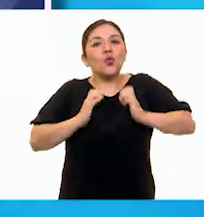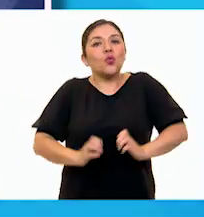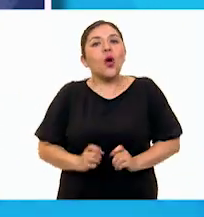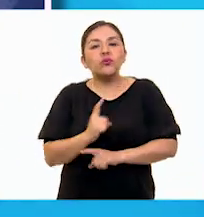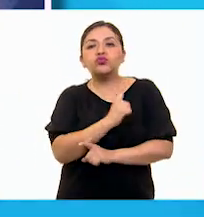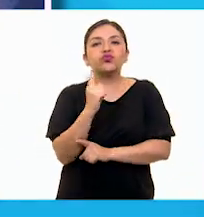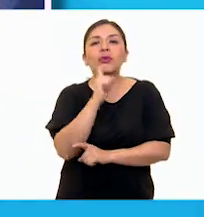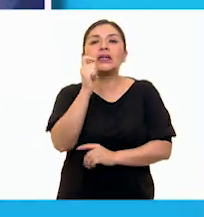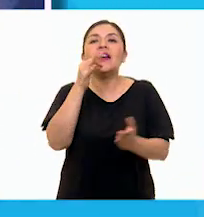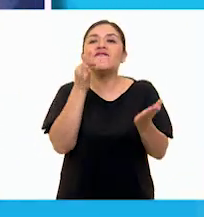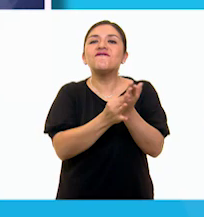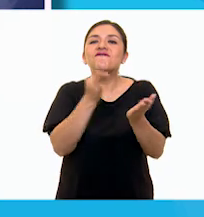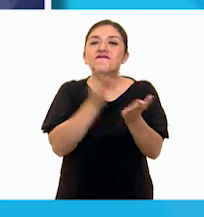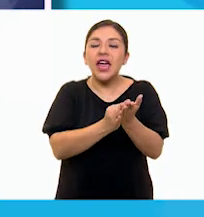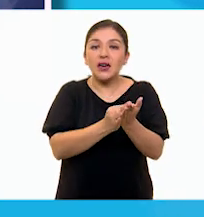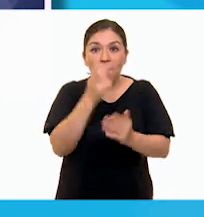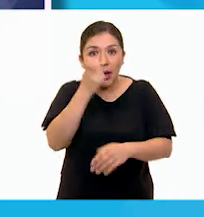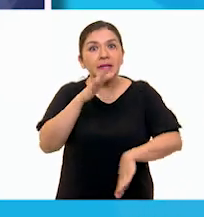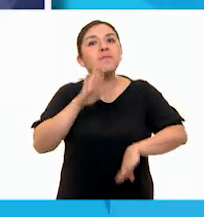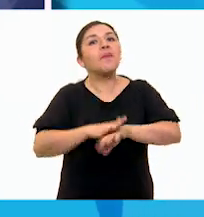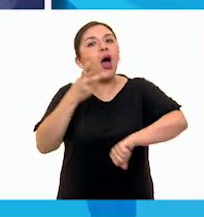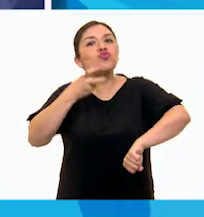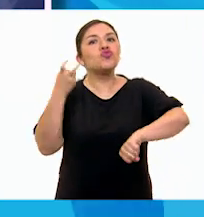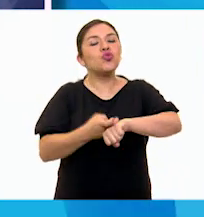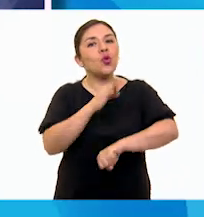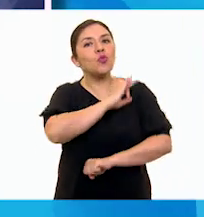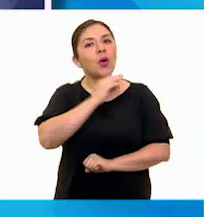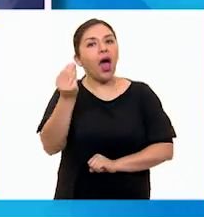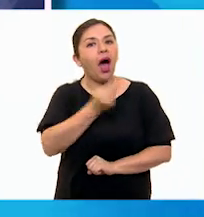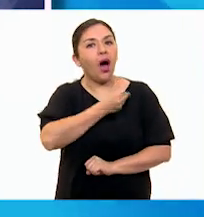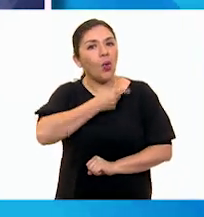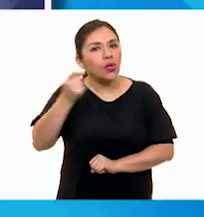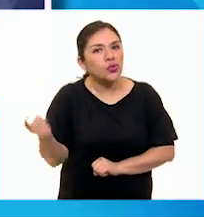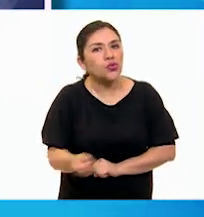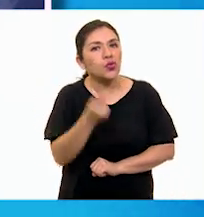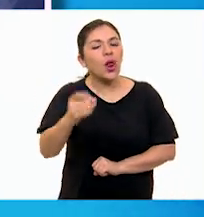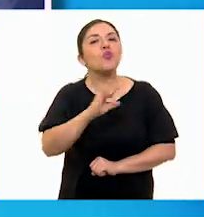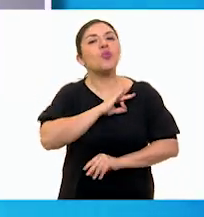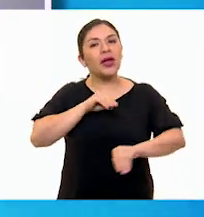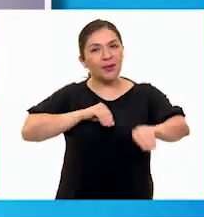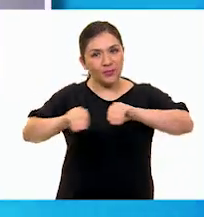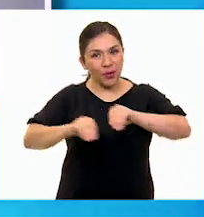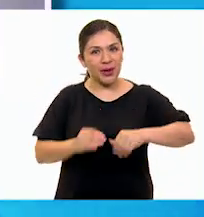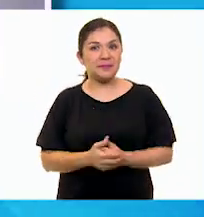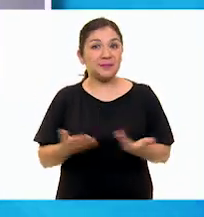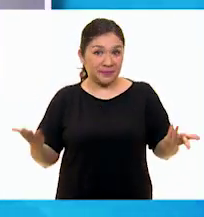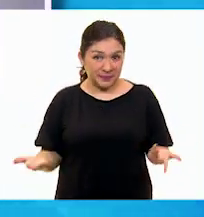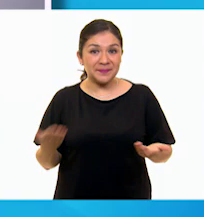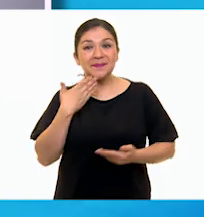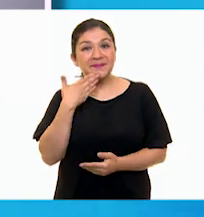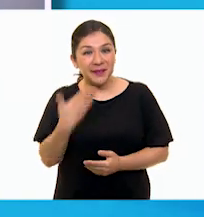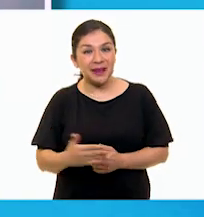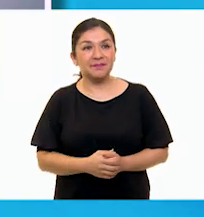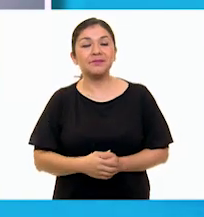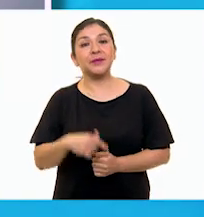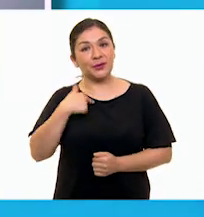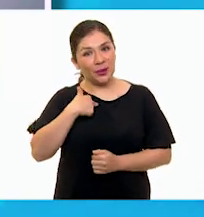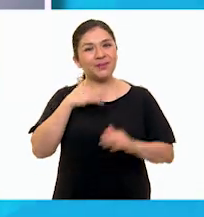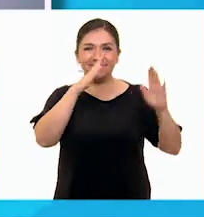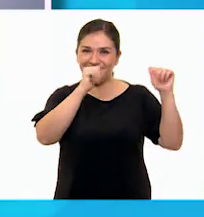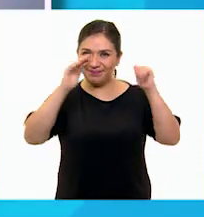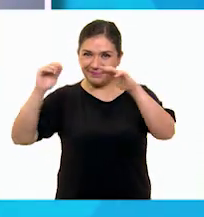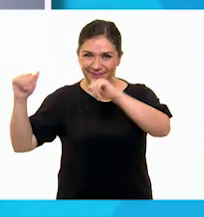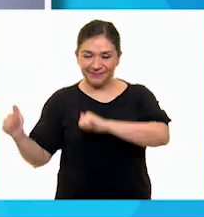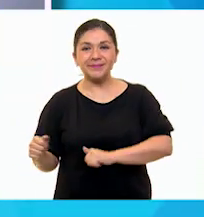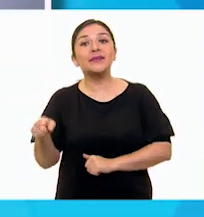de alambre, lo cual le da mayor firmeza y movilidad. Bueno, amiguitos, me despido